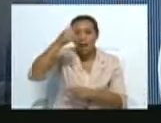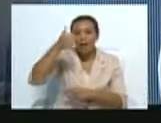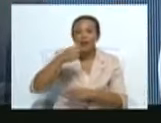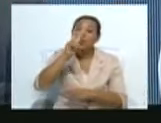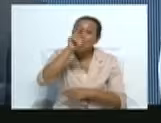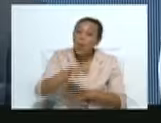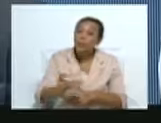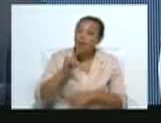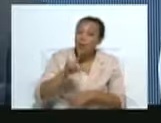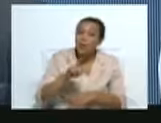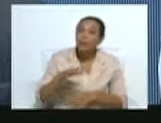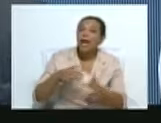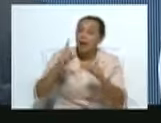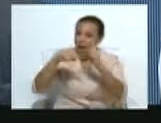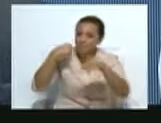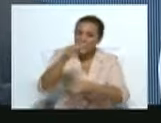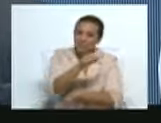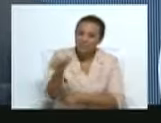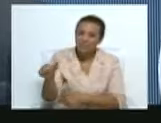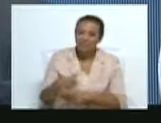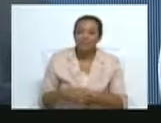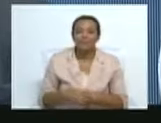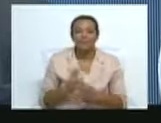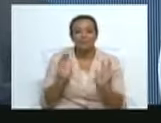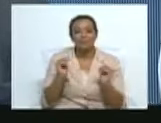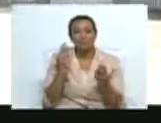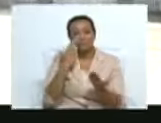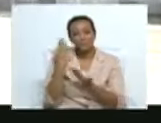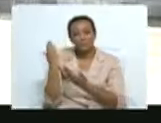a lunes. Los esperamos en la próxima entrega. Hasta pronto.